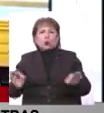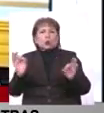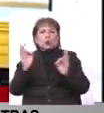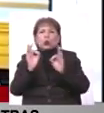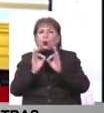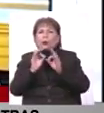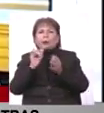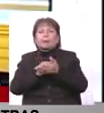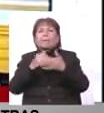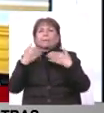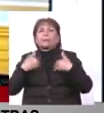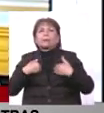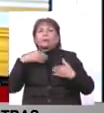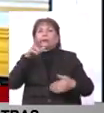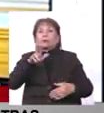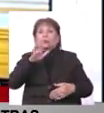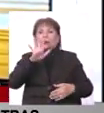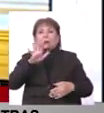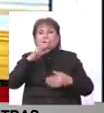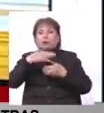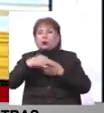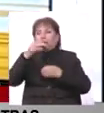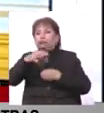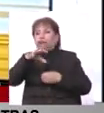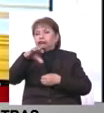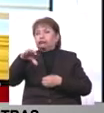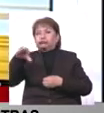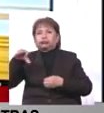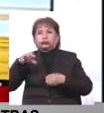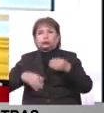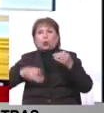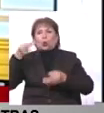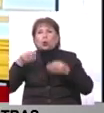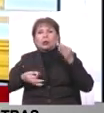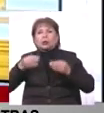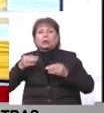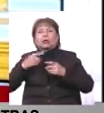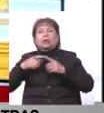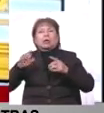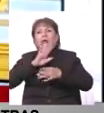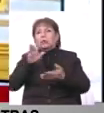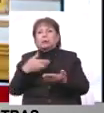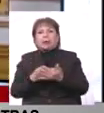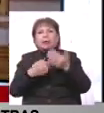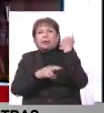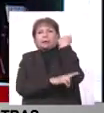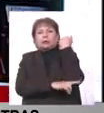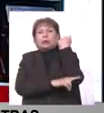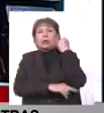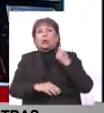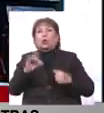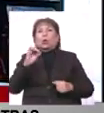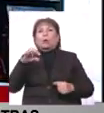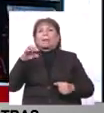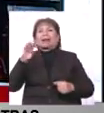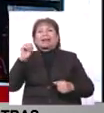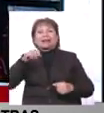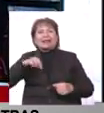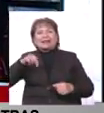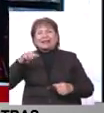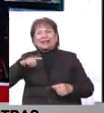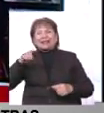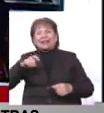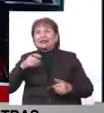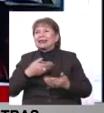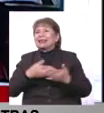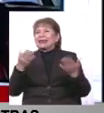Contamos con 35 distritos judiciales a nivel nacional y estas UPEs necesitan de